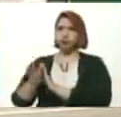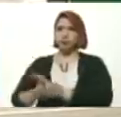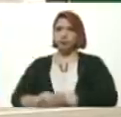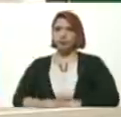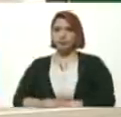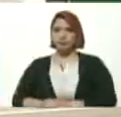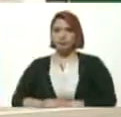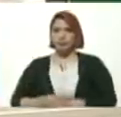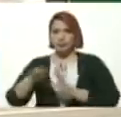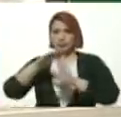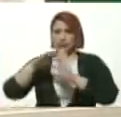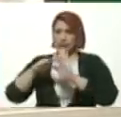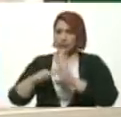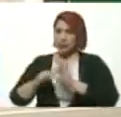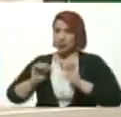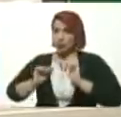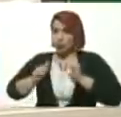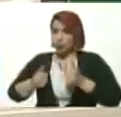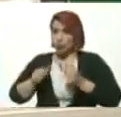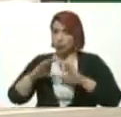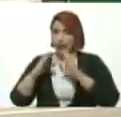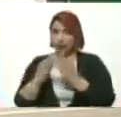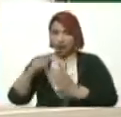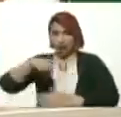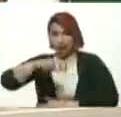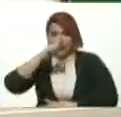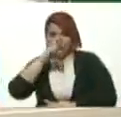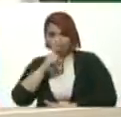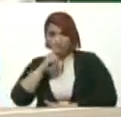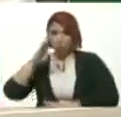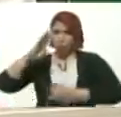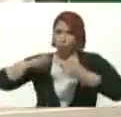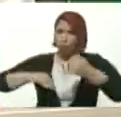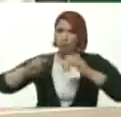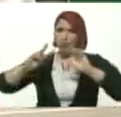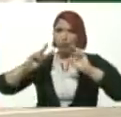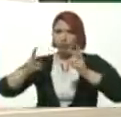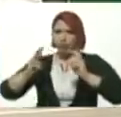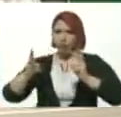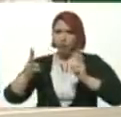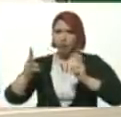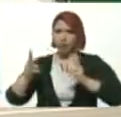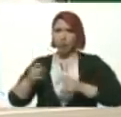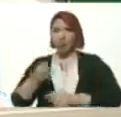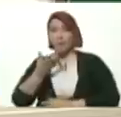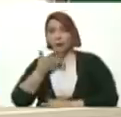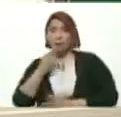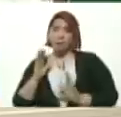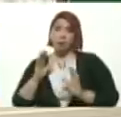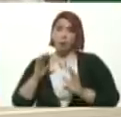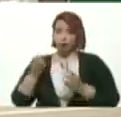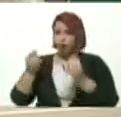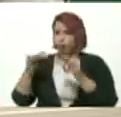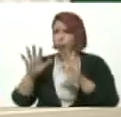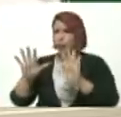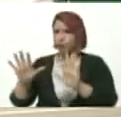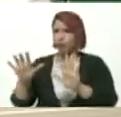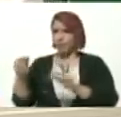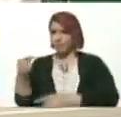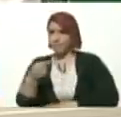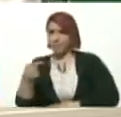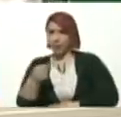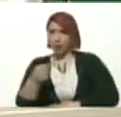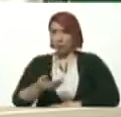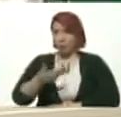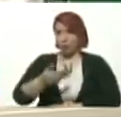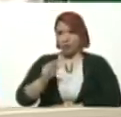Precisamente Para el inicio De este año Y el último Vértice No por ser El número 10 Es menos importante Que el